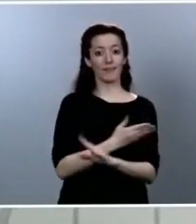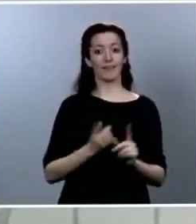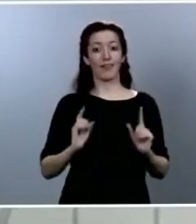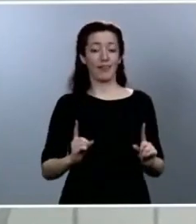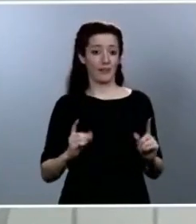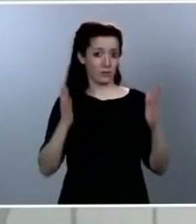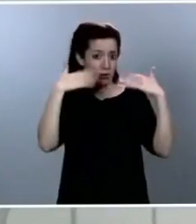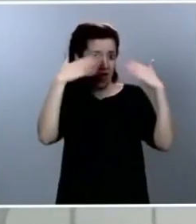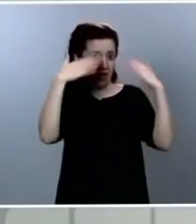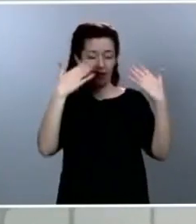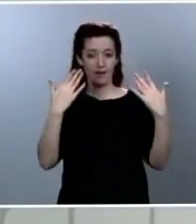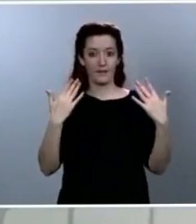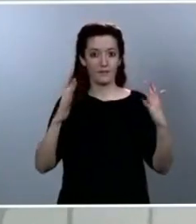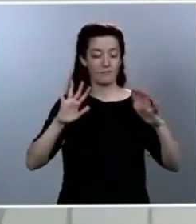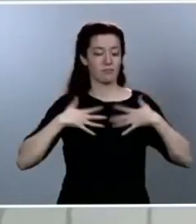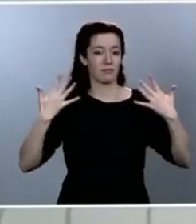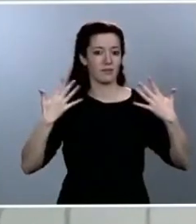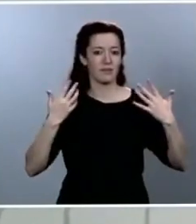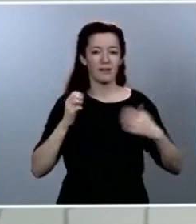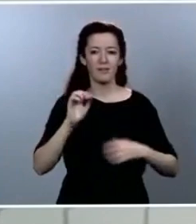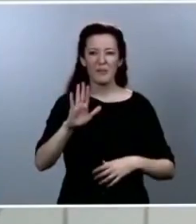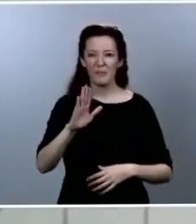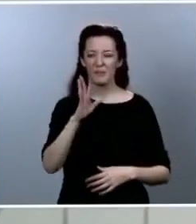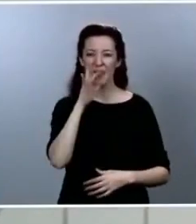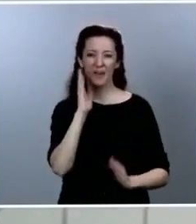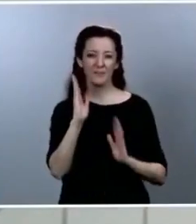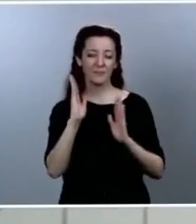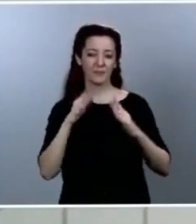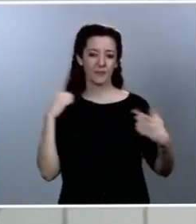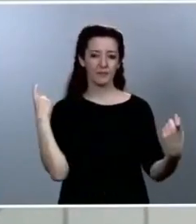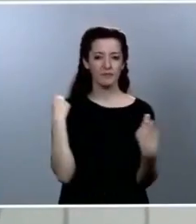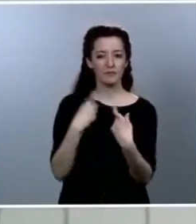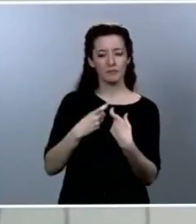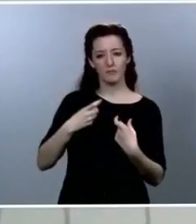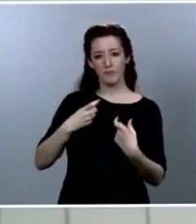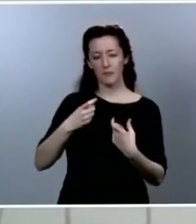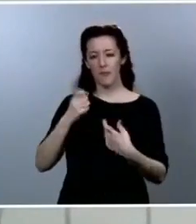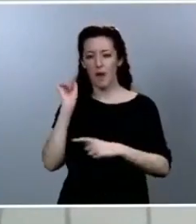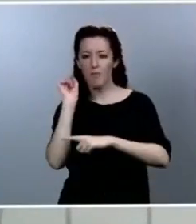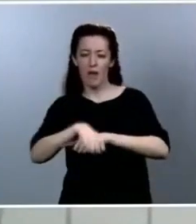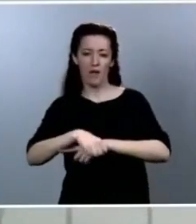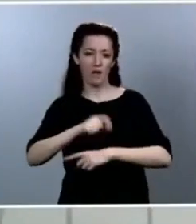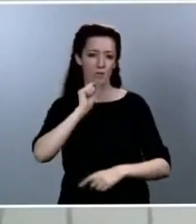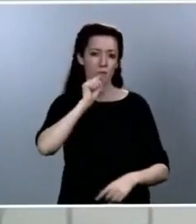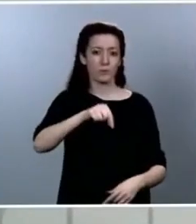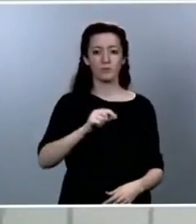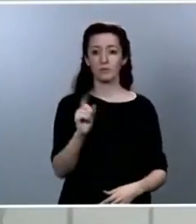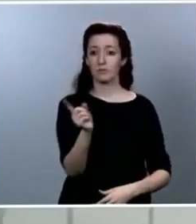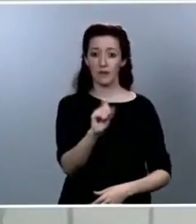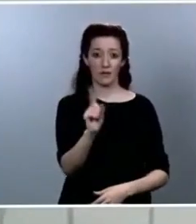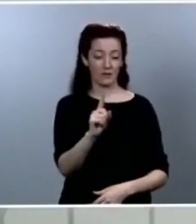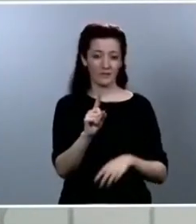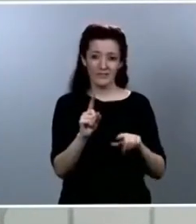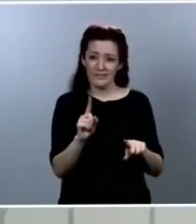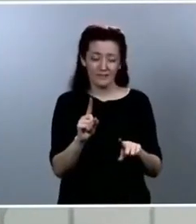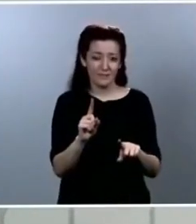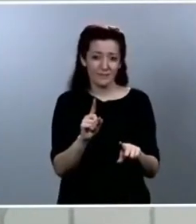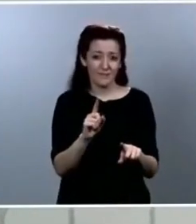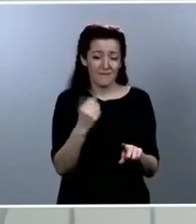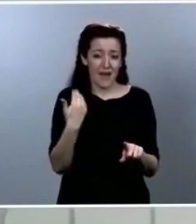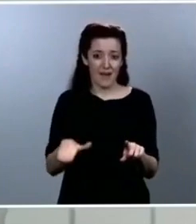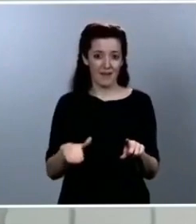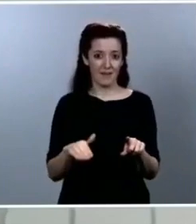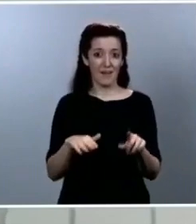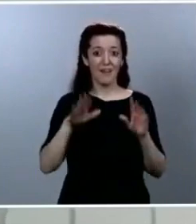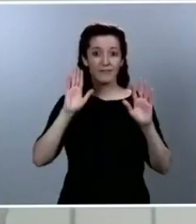división y del enfrentamiento. Sería el error más fatal, más letal, porque prolongaría la crisis y acarrearía más sufrimiento social.